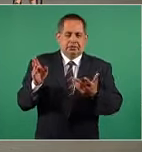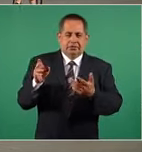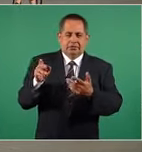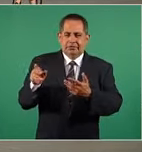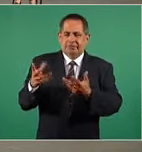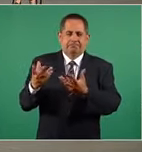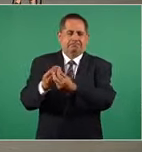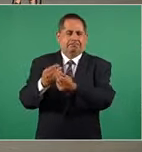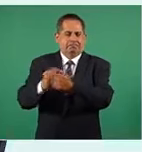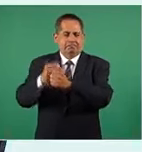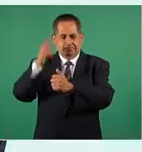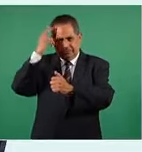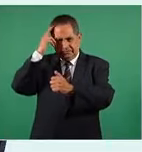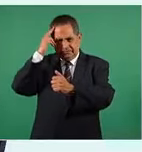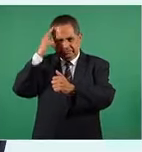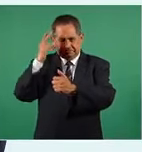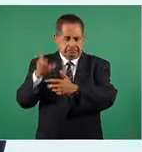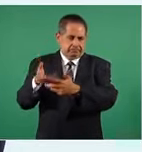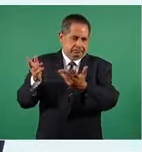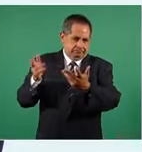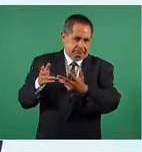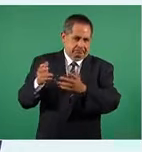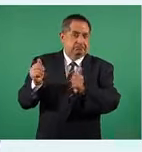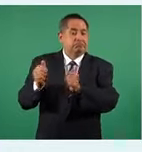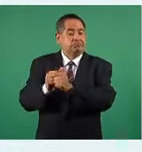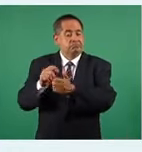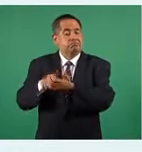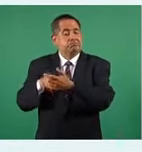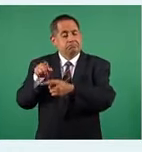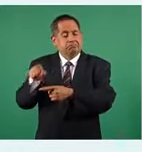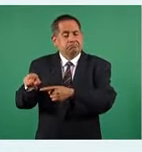porfirista, le tocó a él